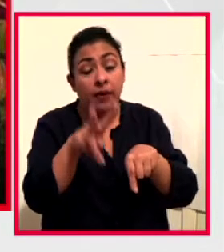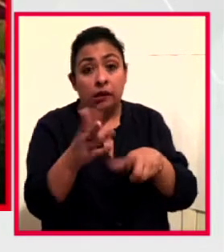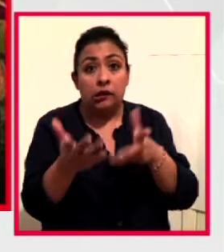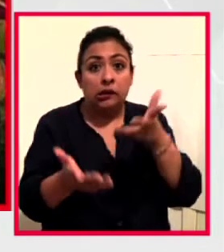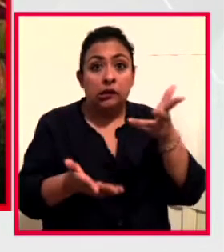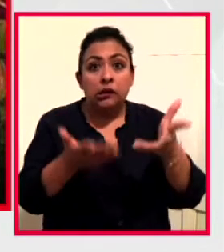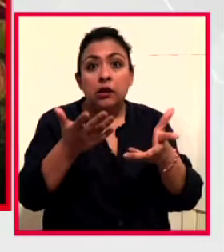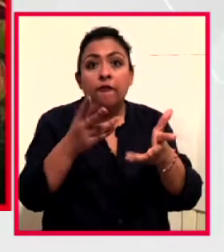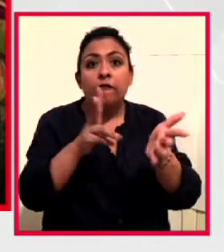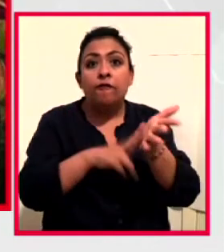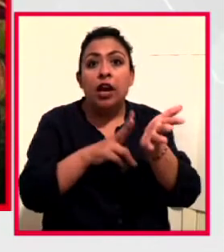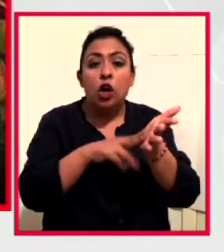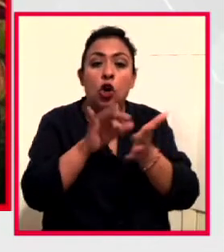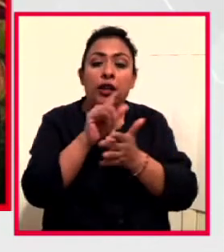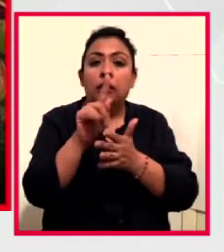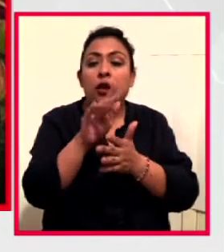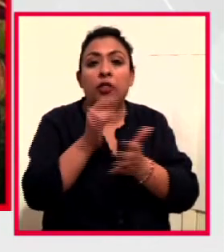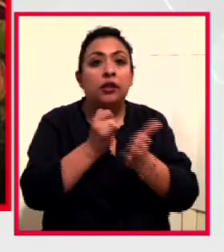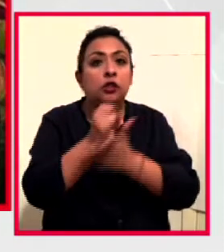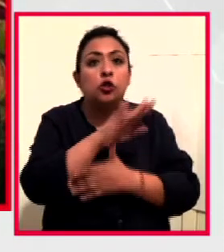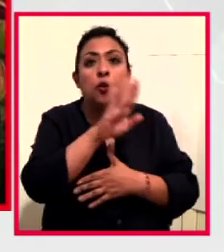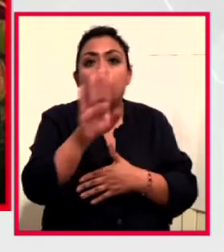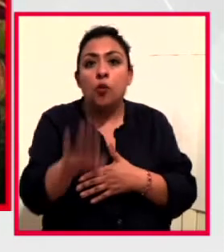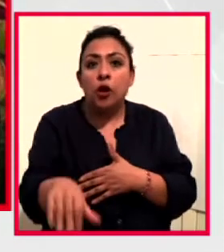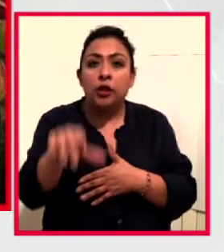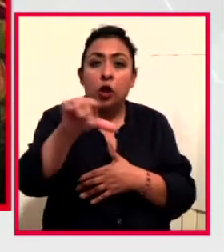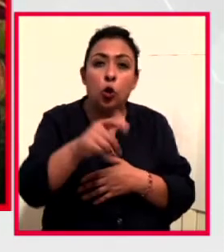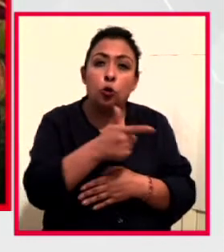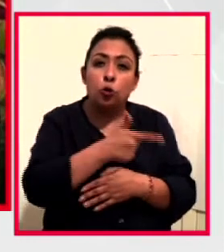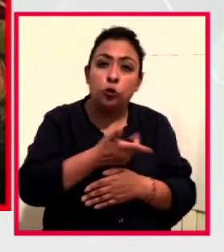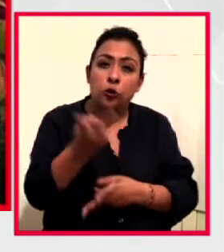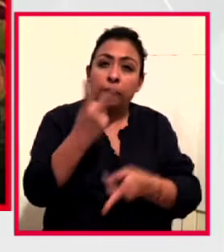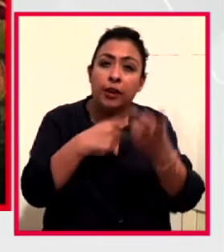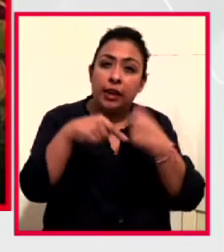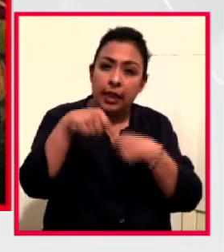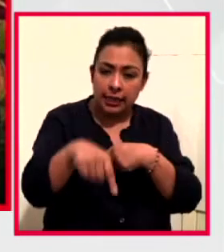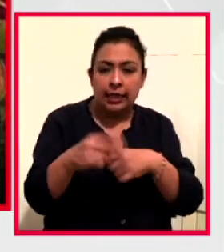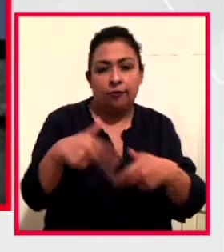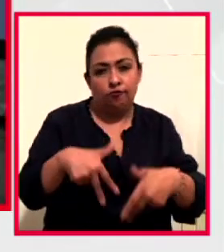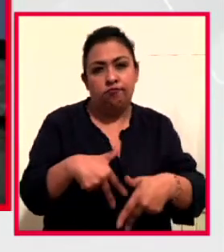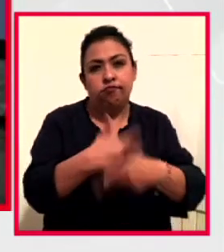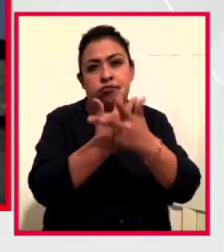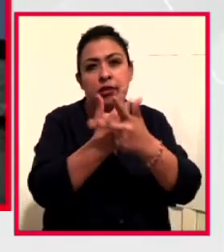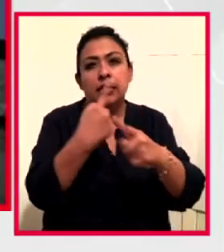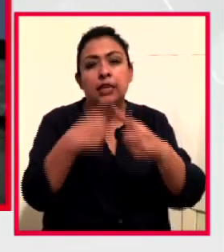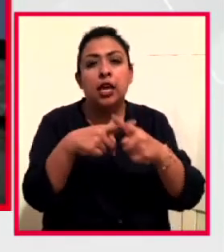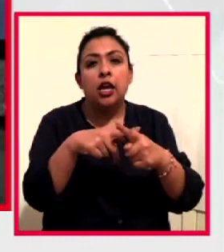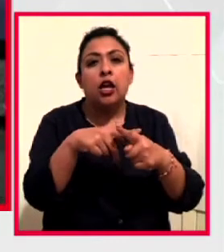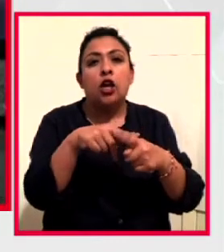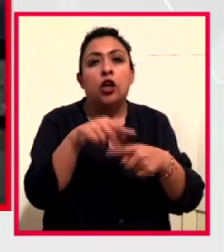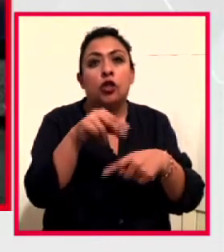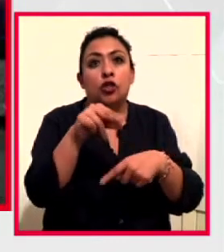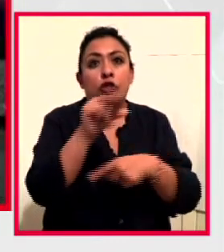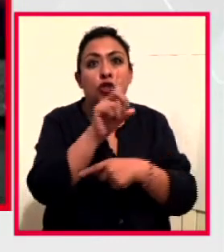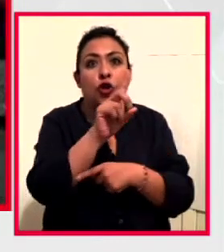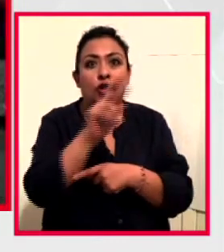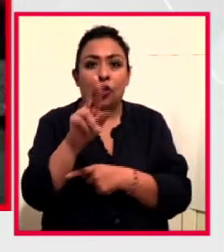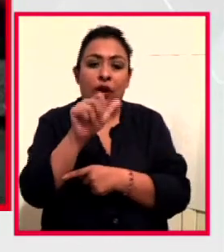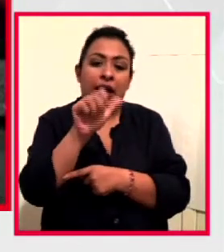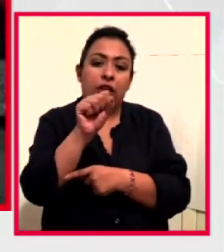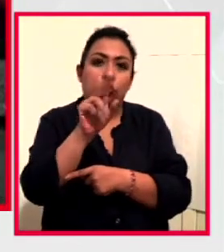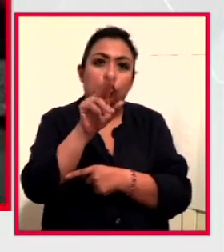decisiones sobre el final de la vida, y hoy es un placer recibir aquí en el estudio de manera remota a la doctora Asunción Álvarez.